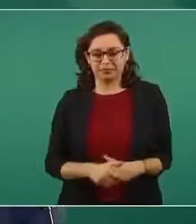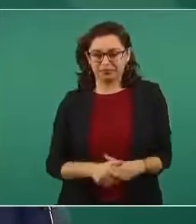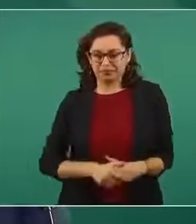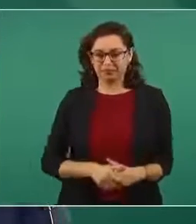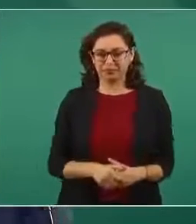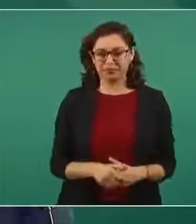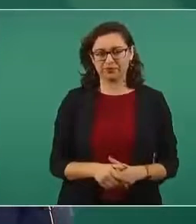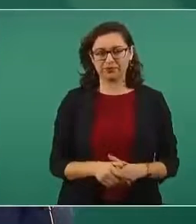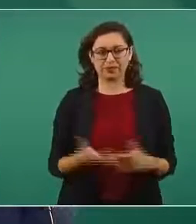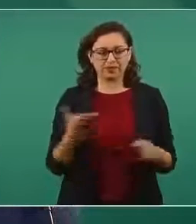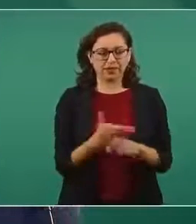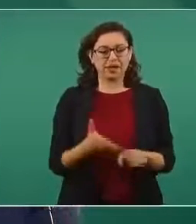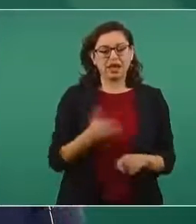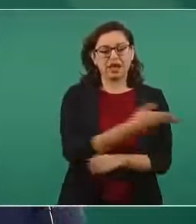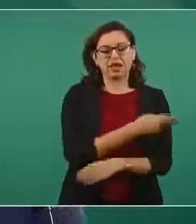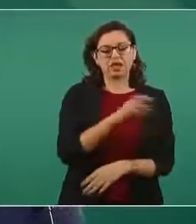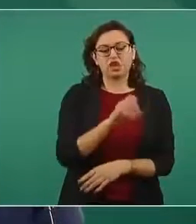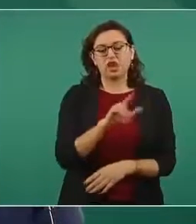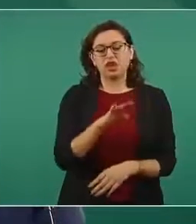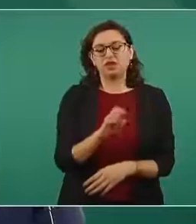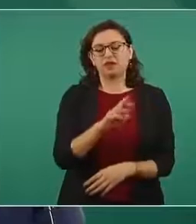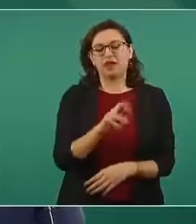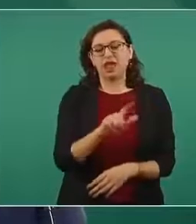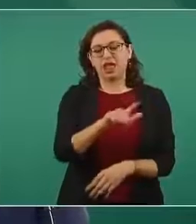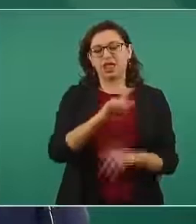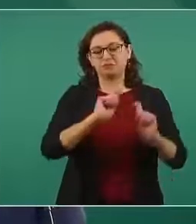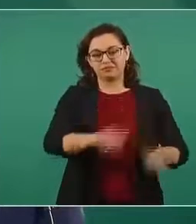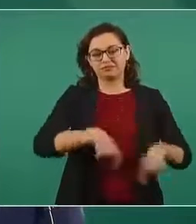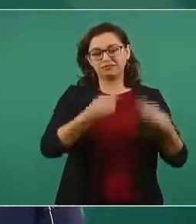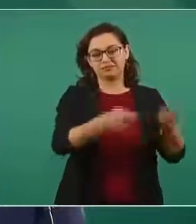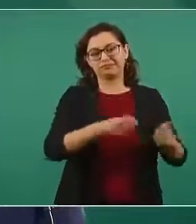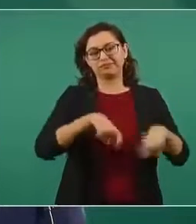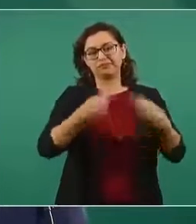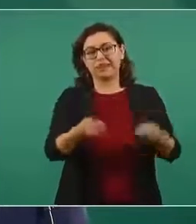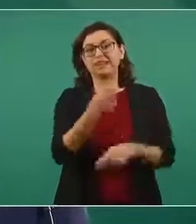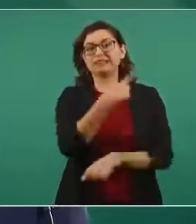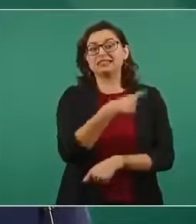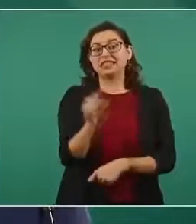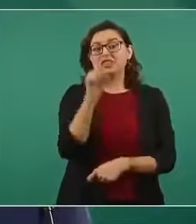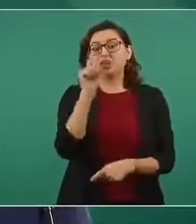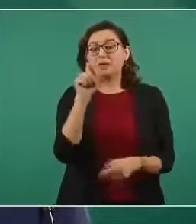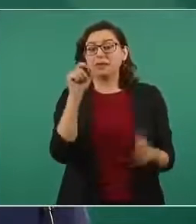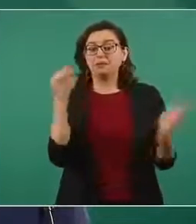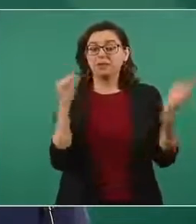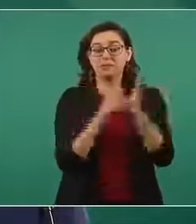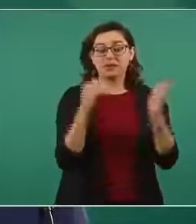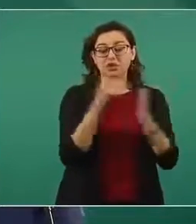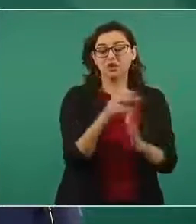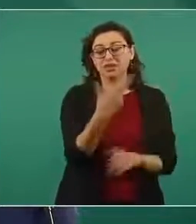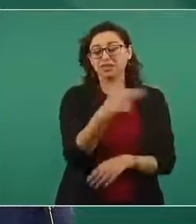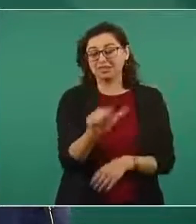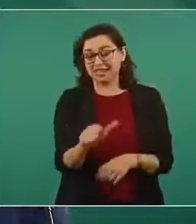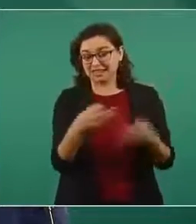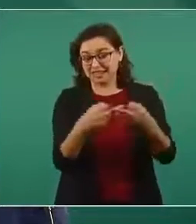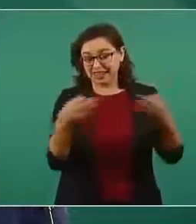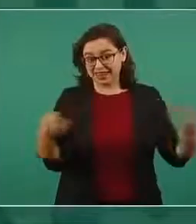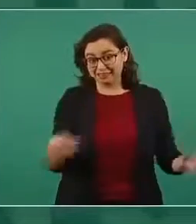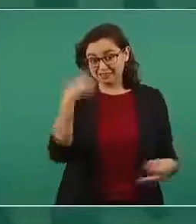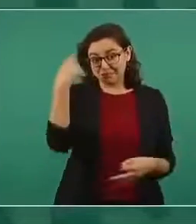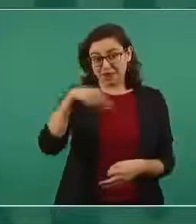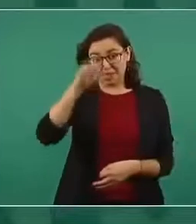neoliberal entregaron 120 millones de hectáreas para la explotación minera